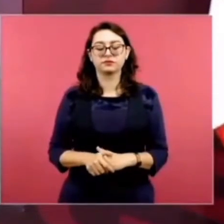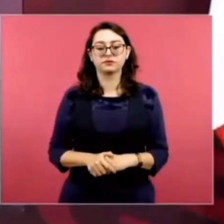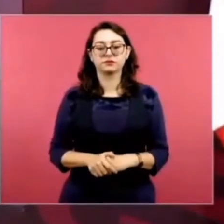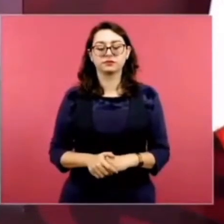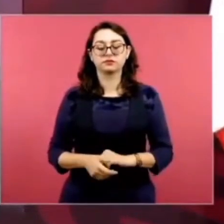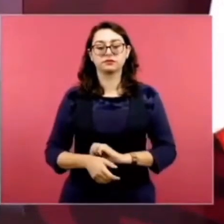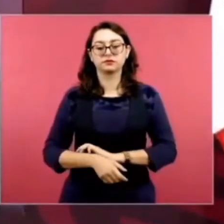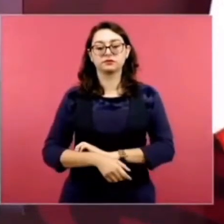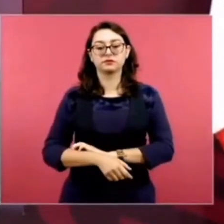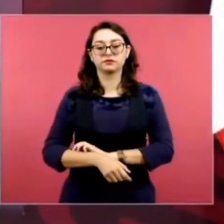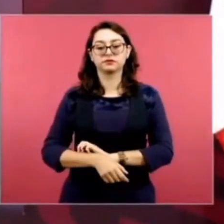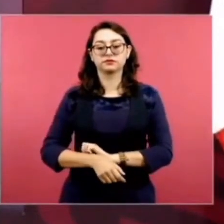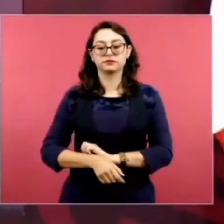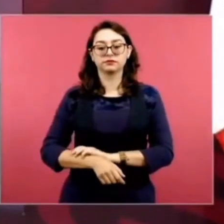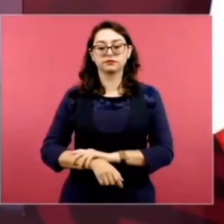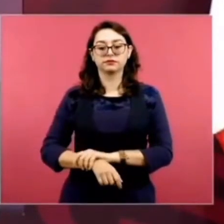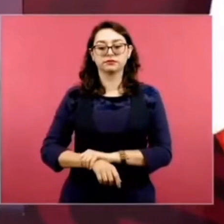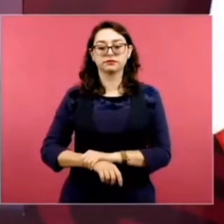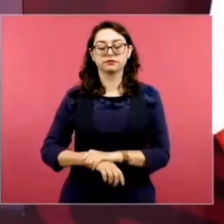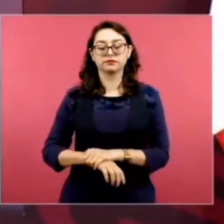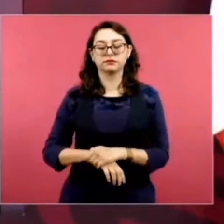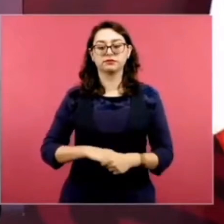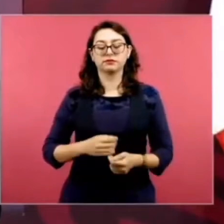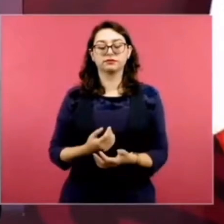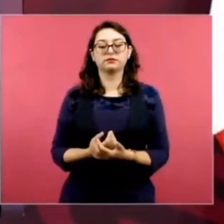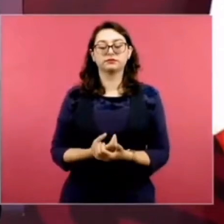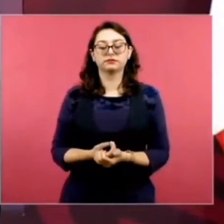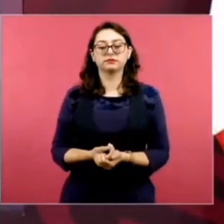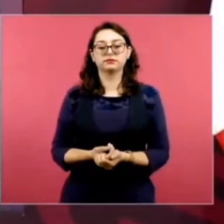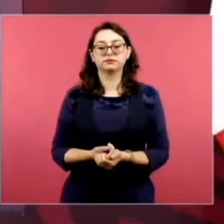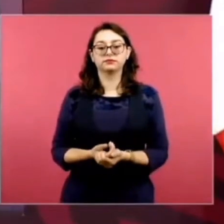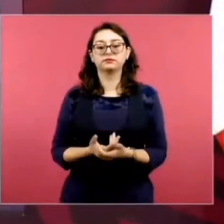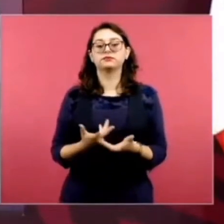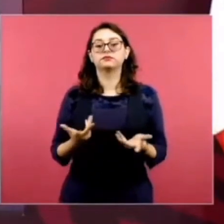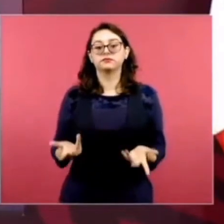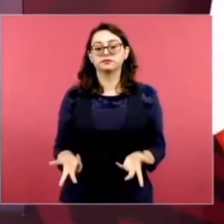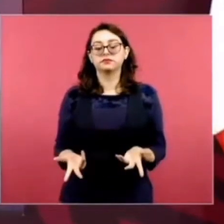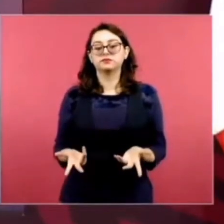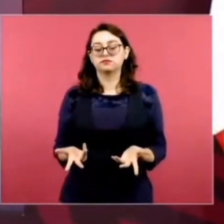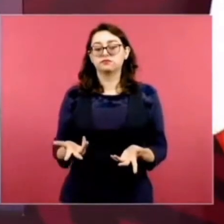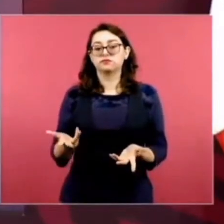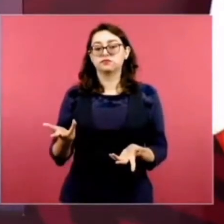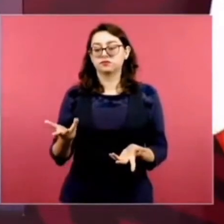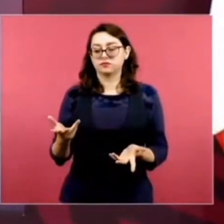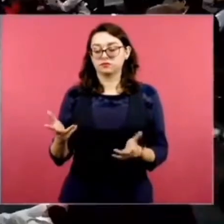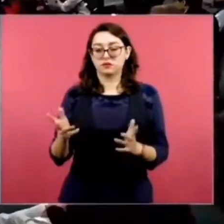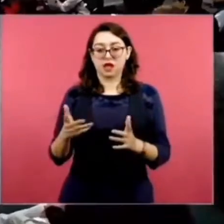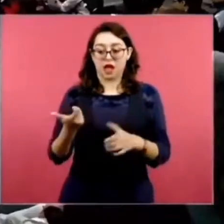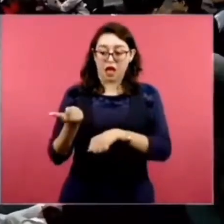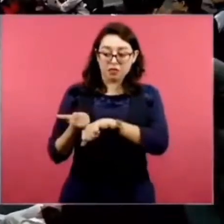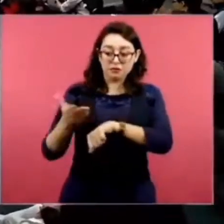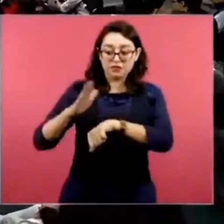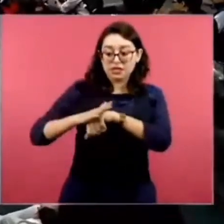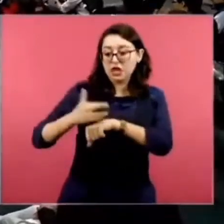de Panamá sobre el canal. Y ellos ya ahora administran